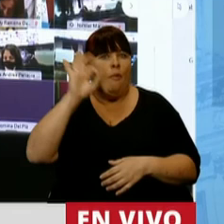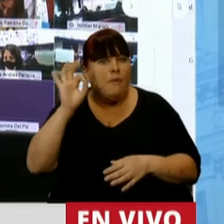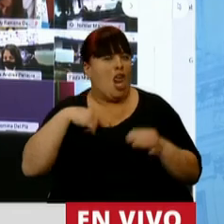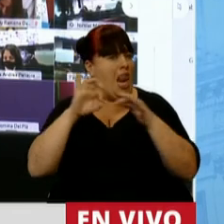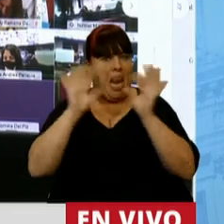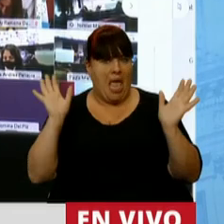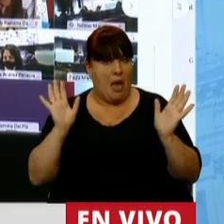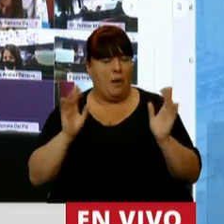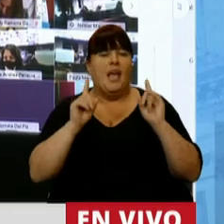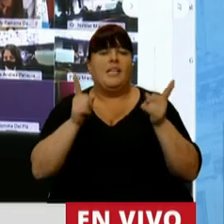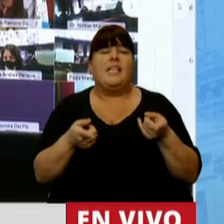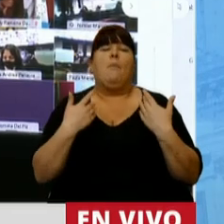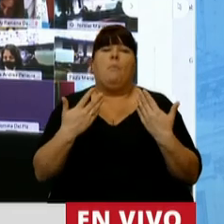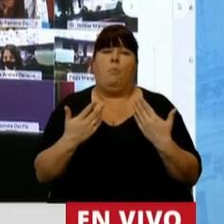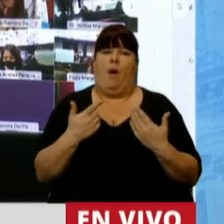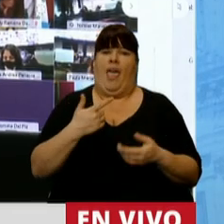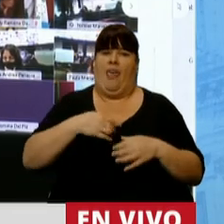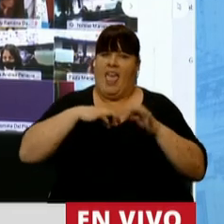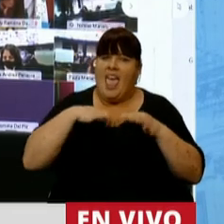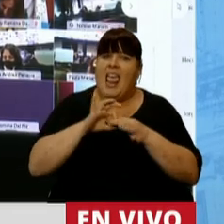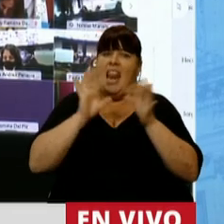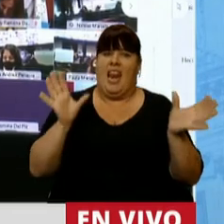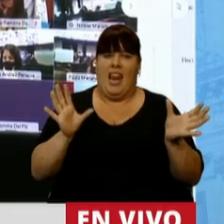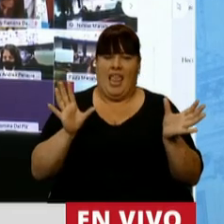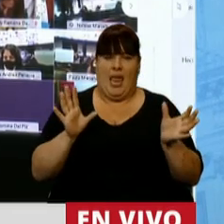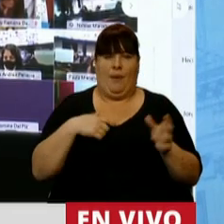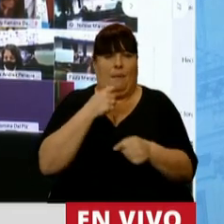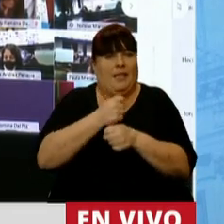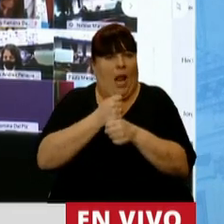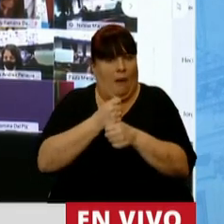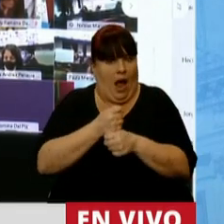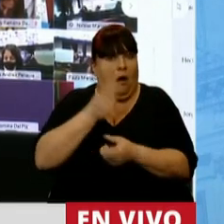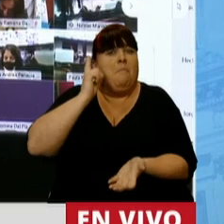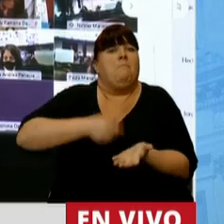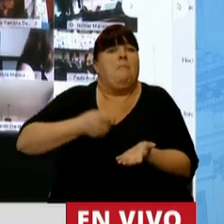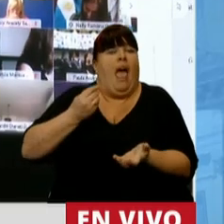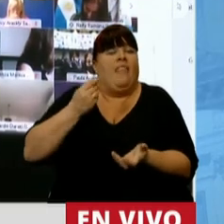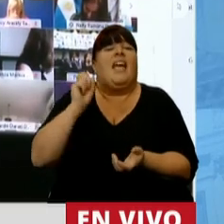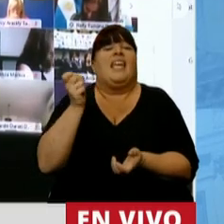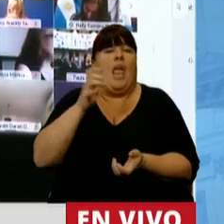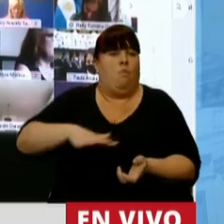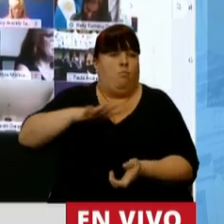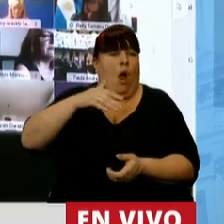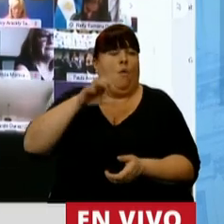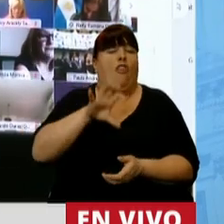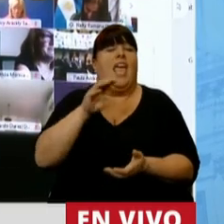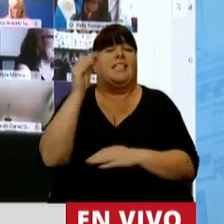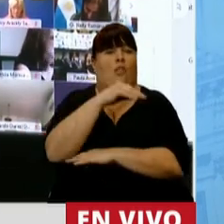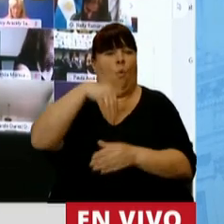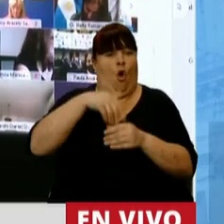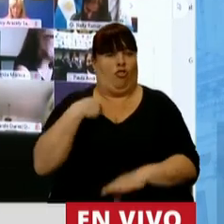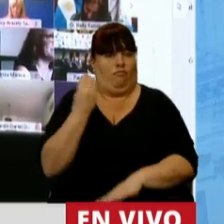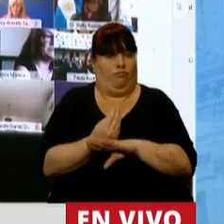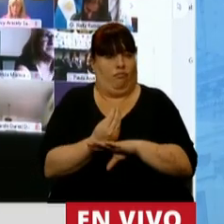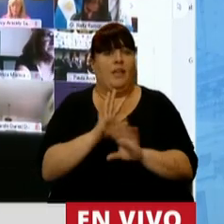opinión y la posibilidad de ejercer libremente la función que me ha delegado y que me ha dado el pueblo de la Provincia de Santa Cruz.